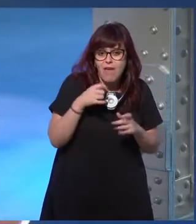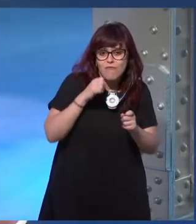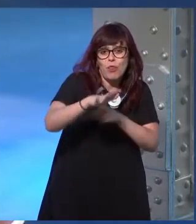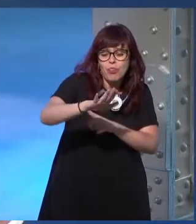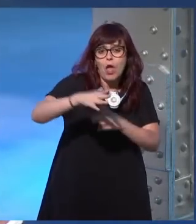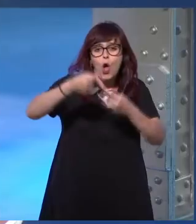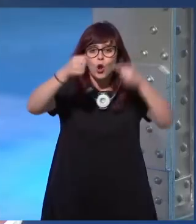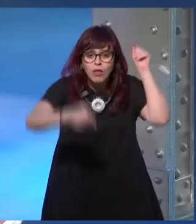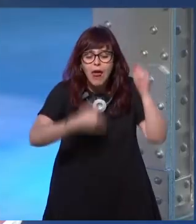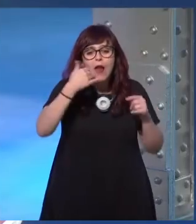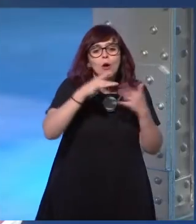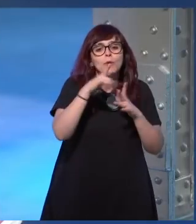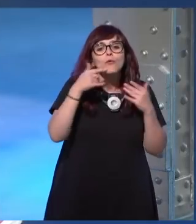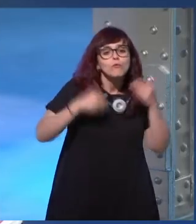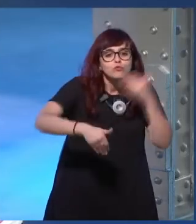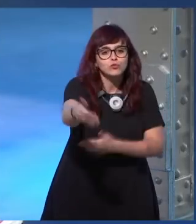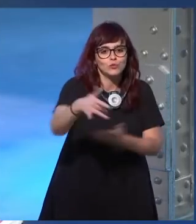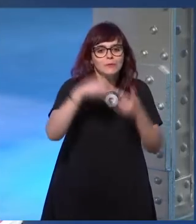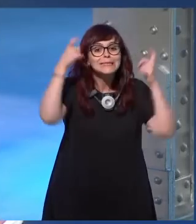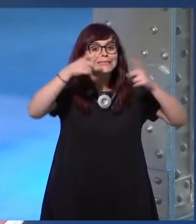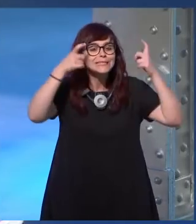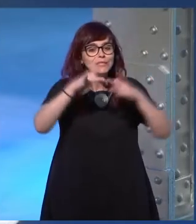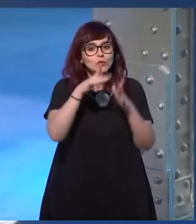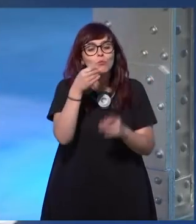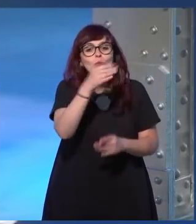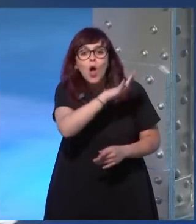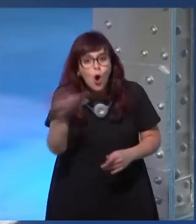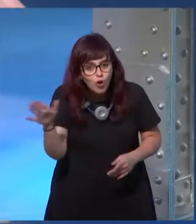futuro seamos más conscientes y intentamos mejor